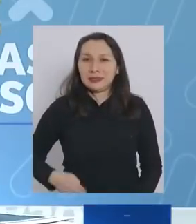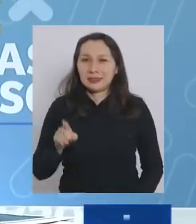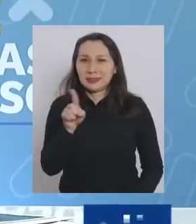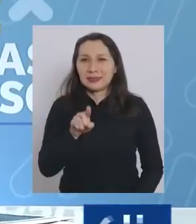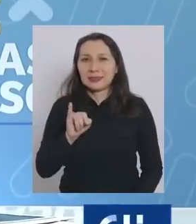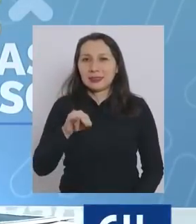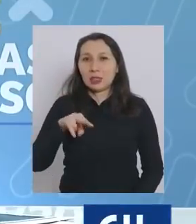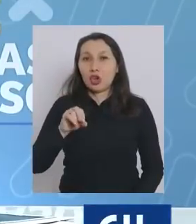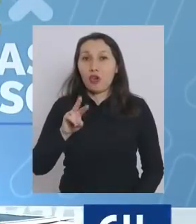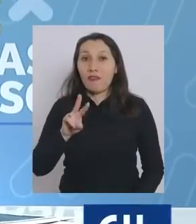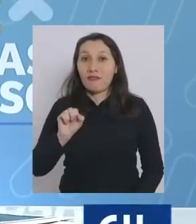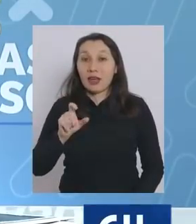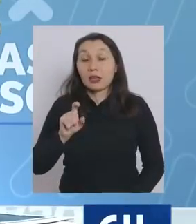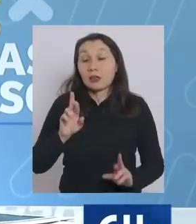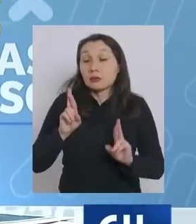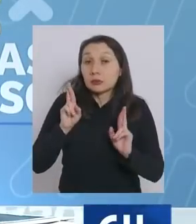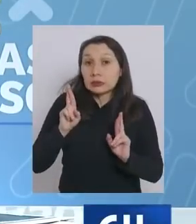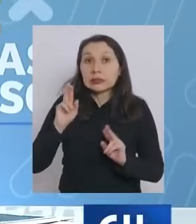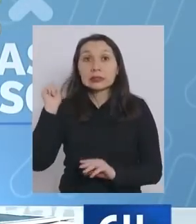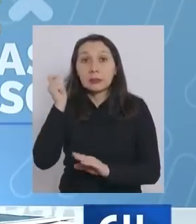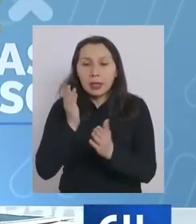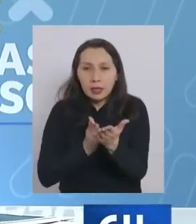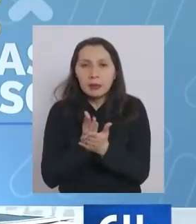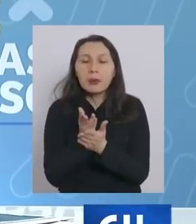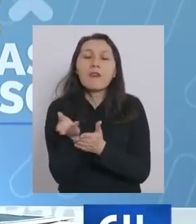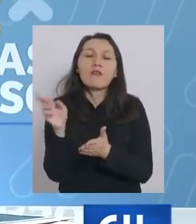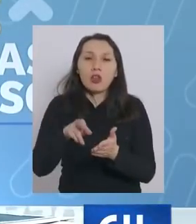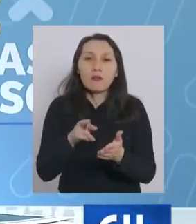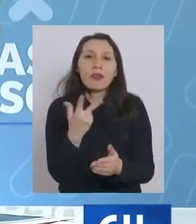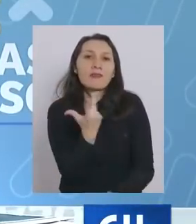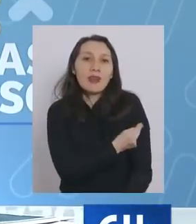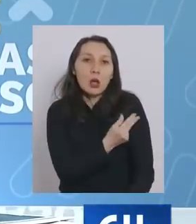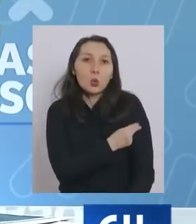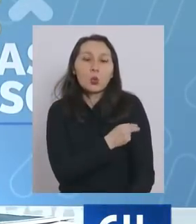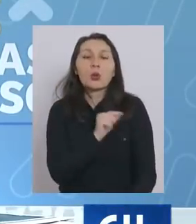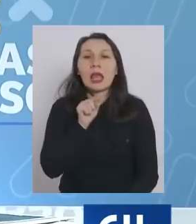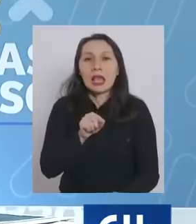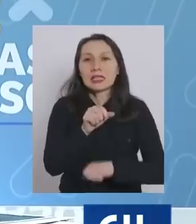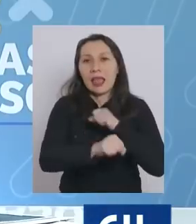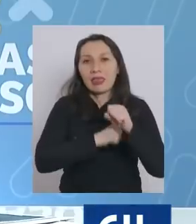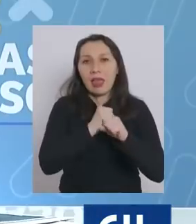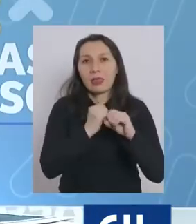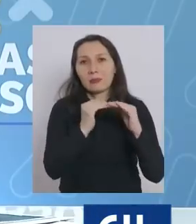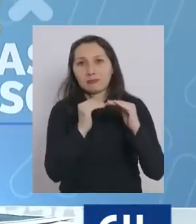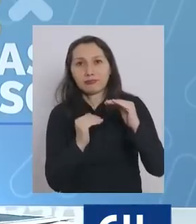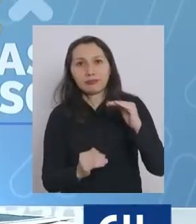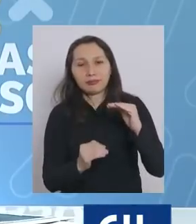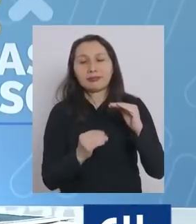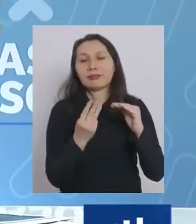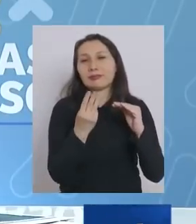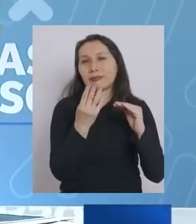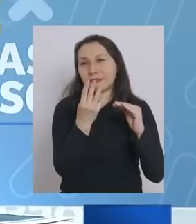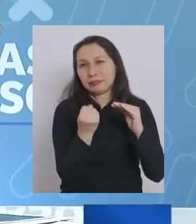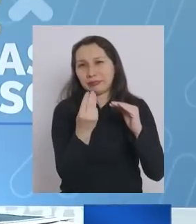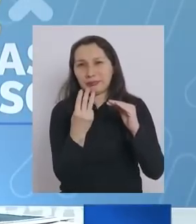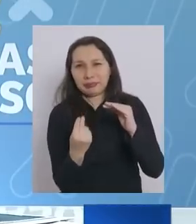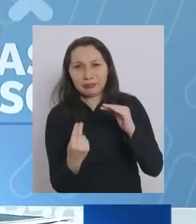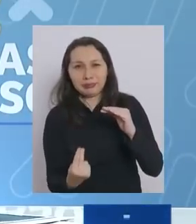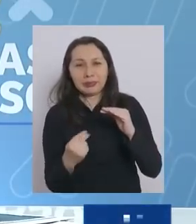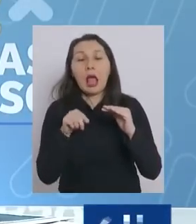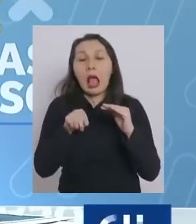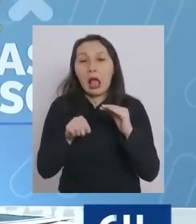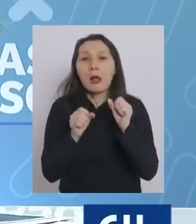septiembre reinicimos la vacunación con ese grupo etario para